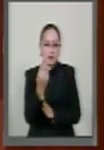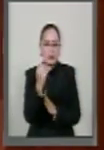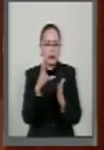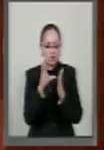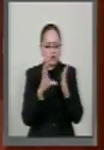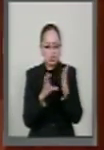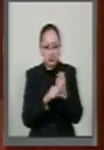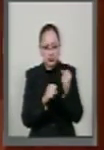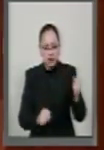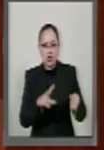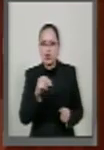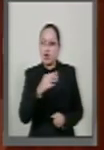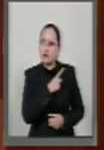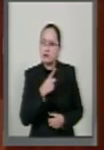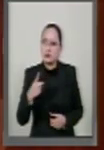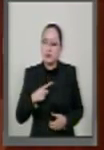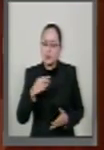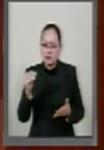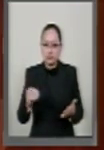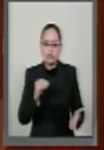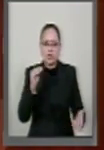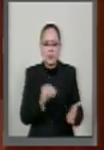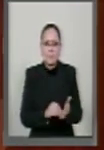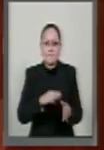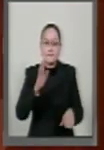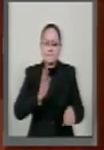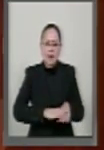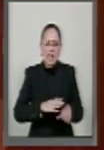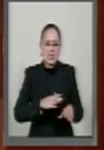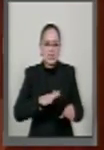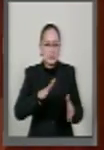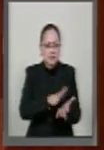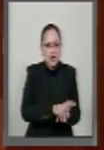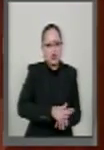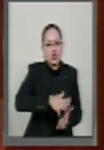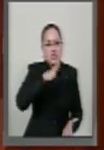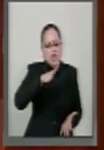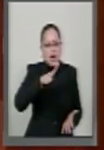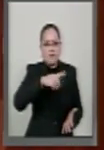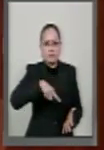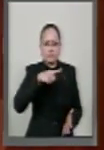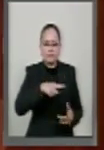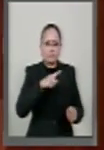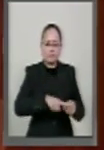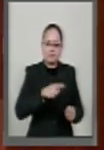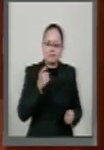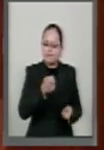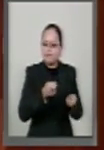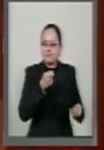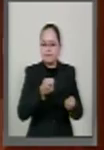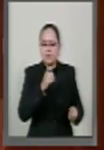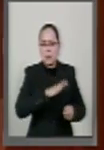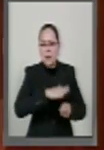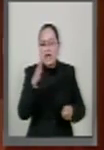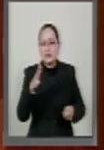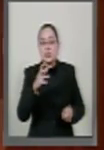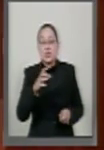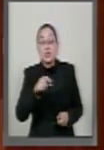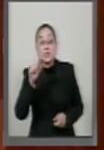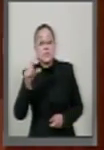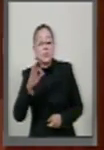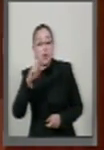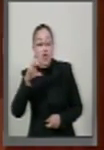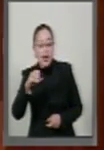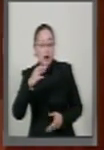no debería de existir el predominio de alguno de los poderes sobre los otros dos. Y en el caso del Poder Judicial, éste no debe de estar